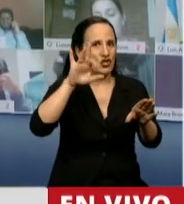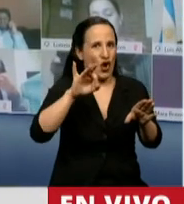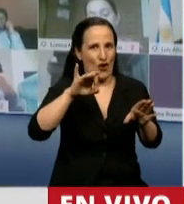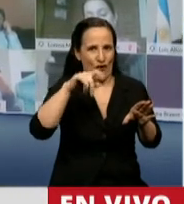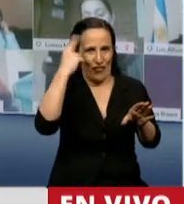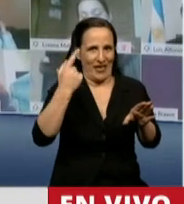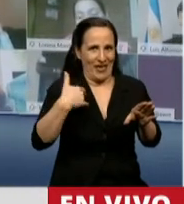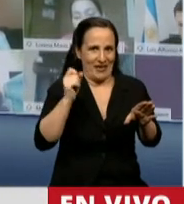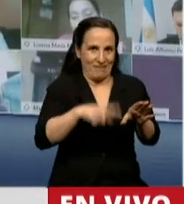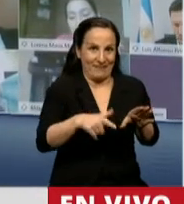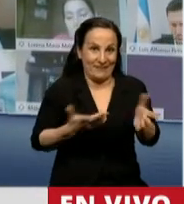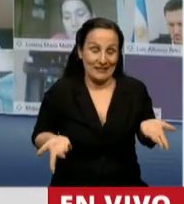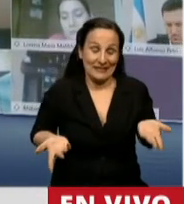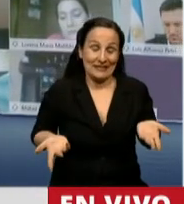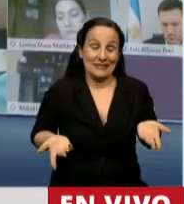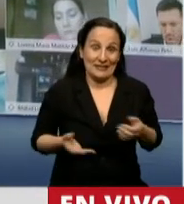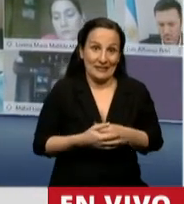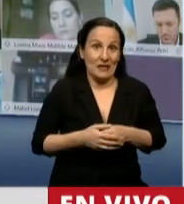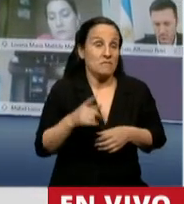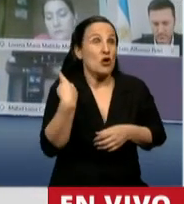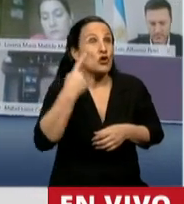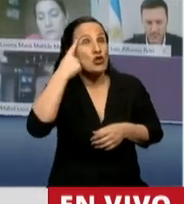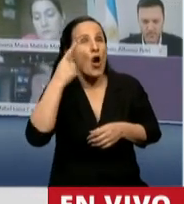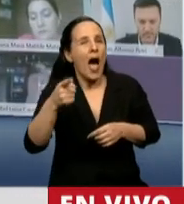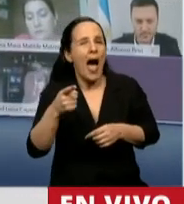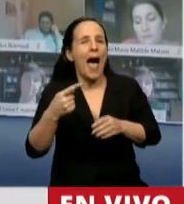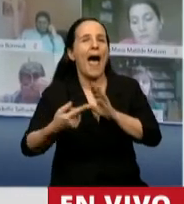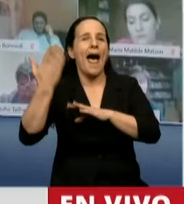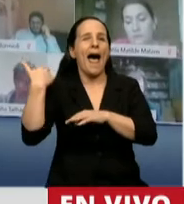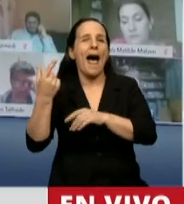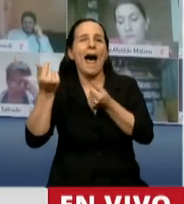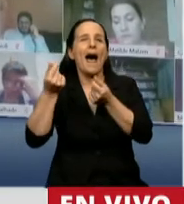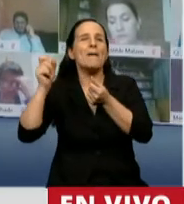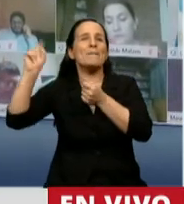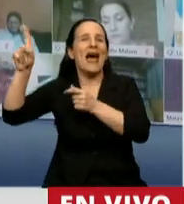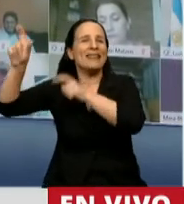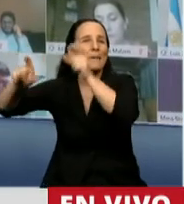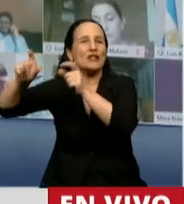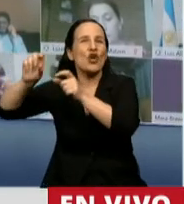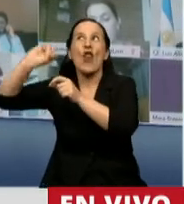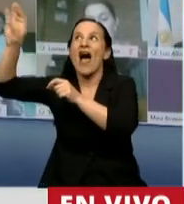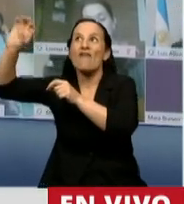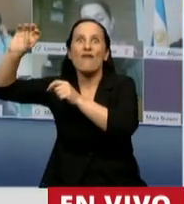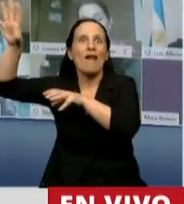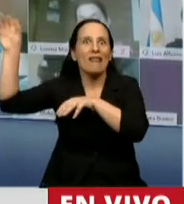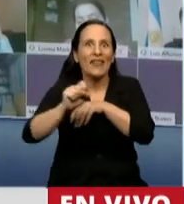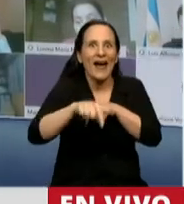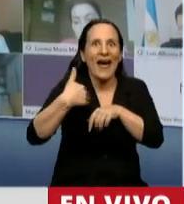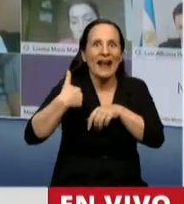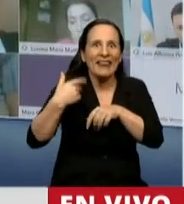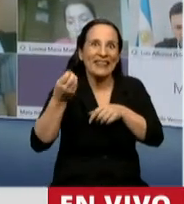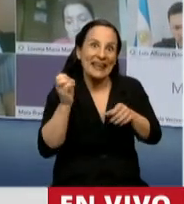pensaban, pensaba que ese blanqueo, esas sumas de blanqueo de aquel momento iban a durar aproximadamente